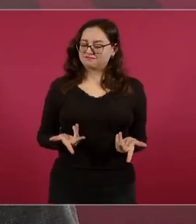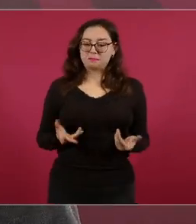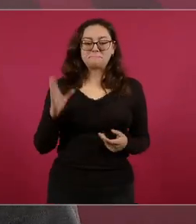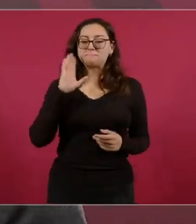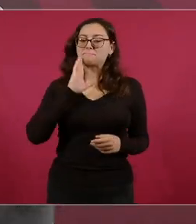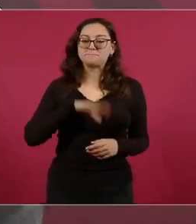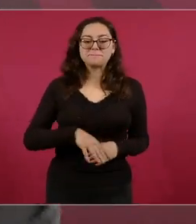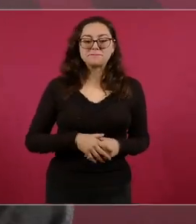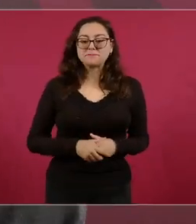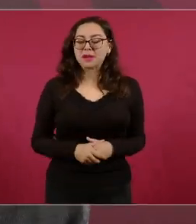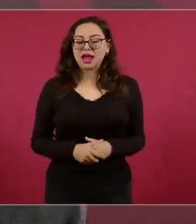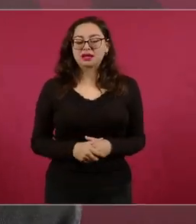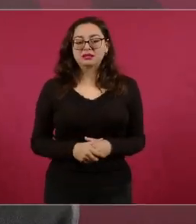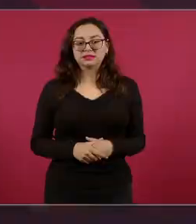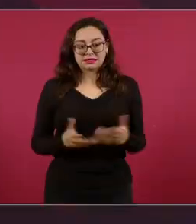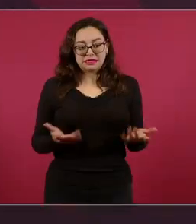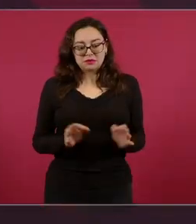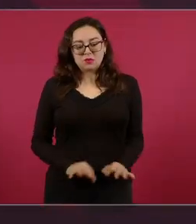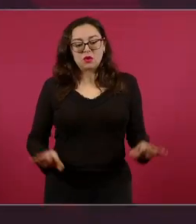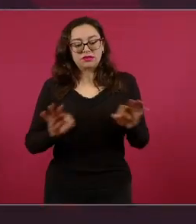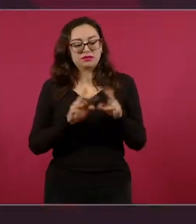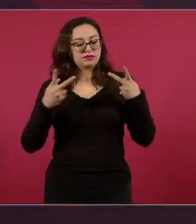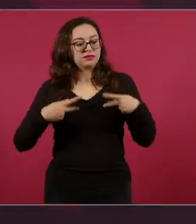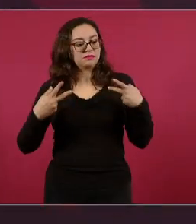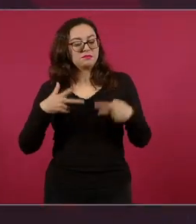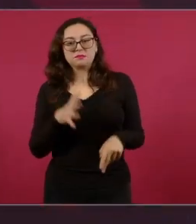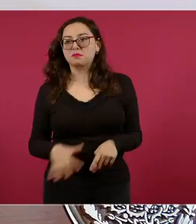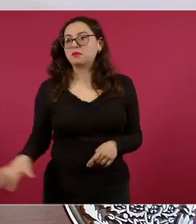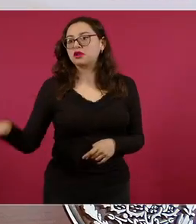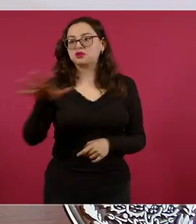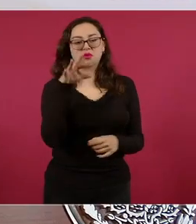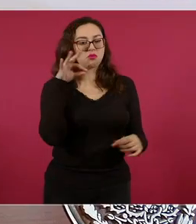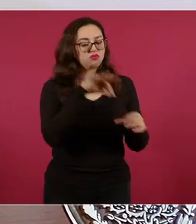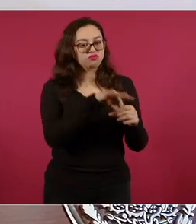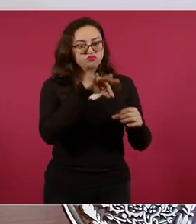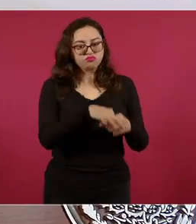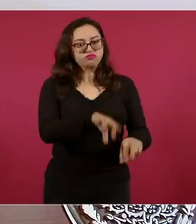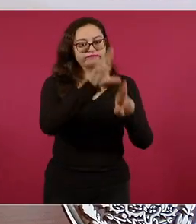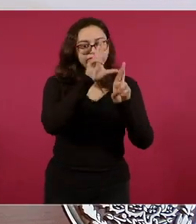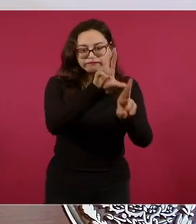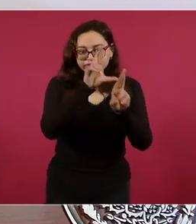y no respetar la voluntad de los ciudadanos.